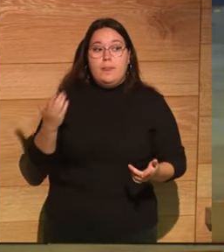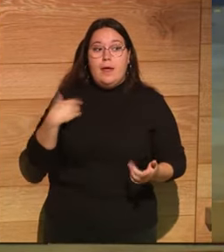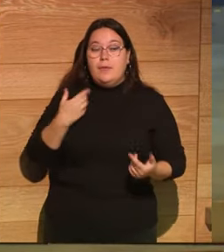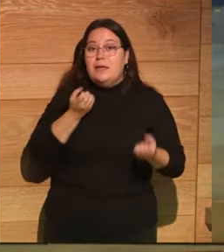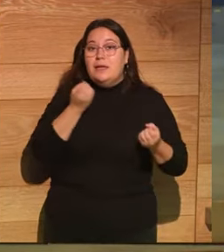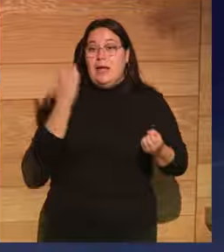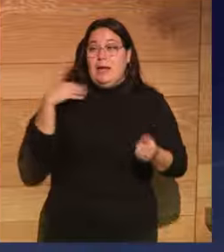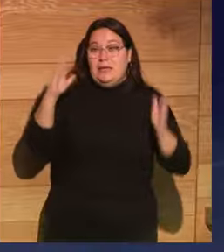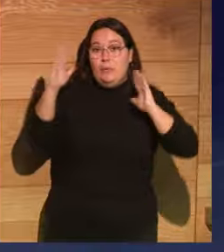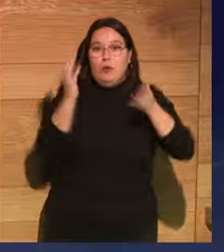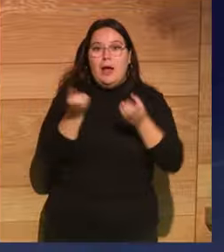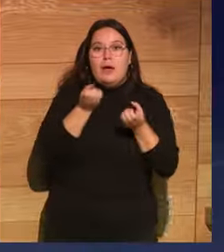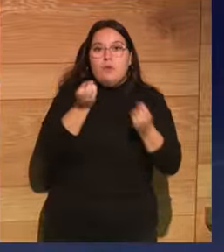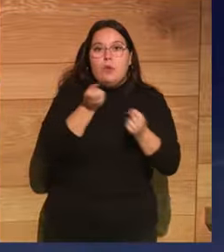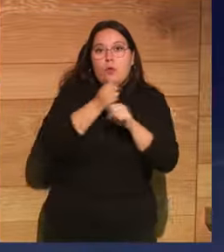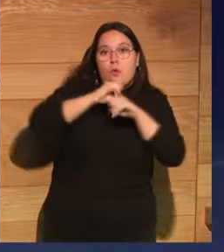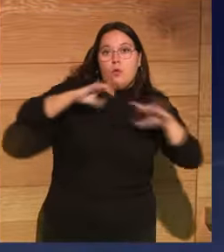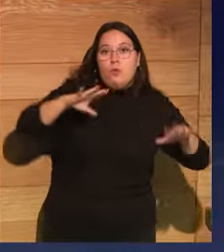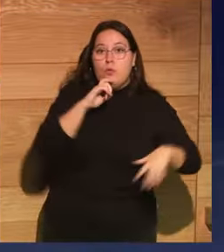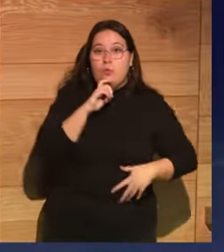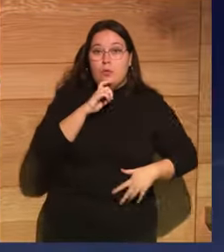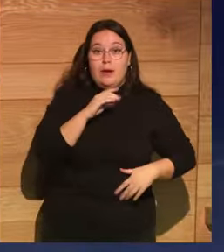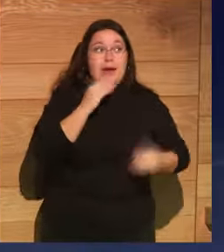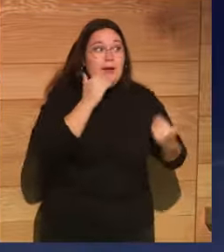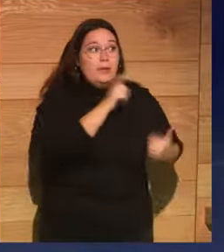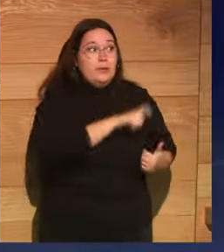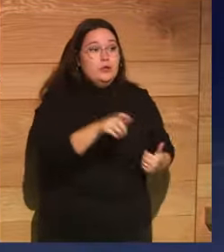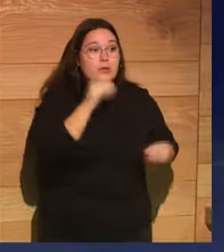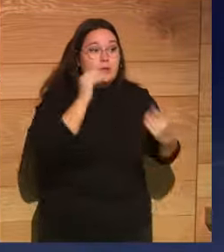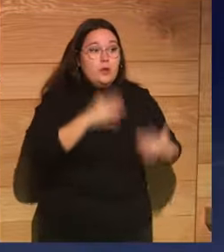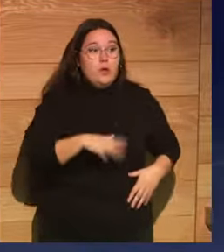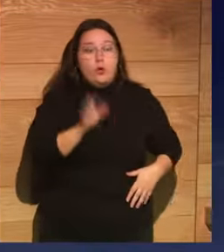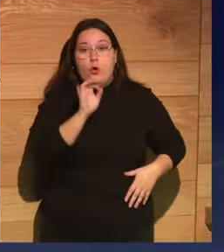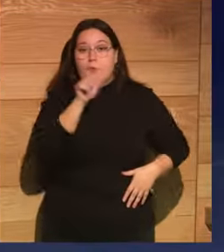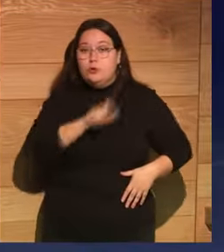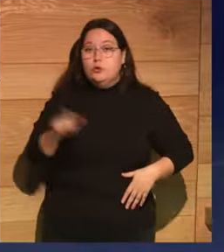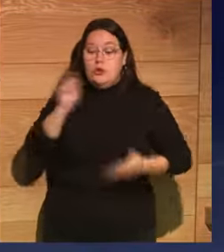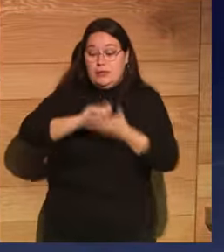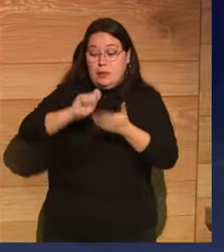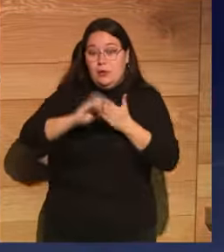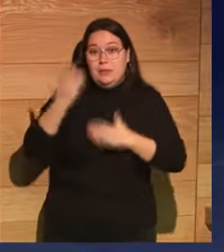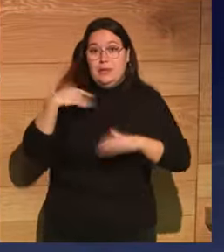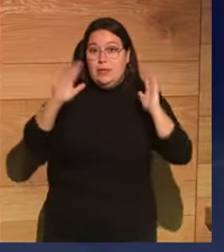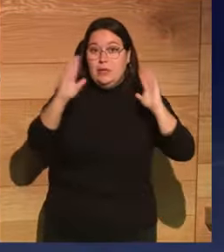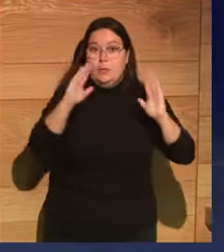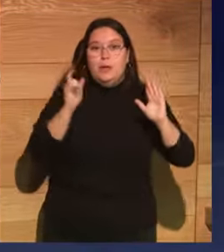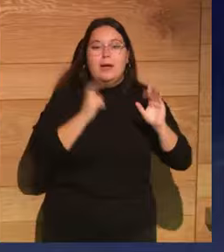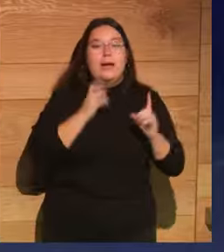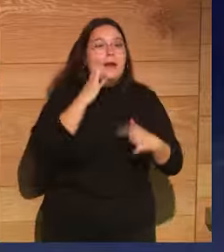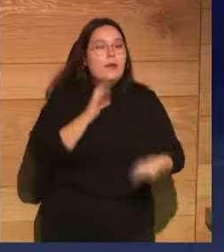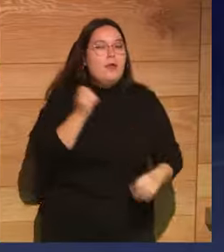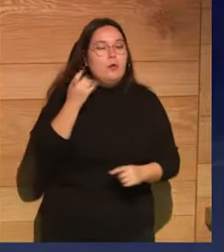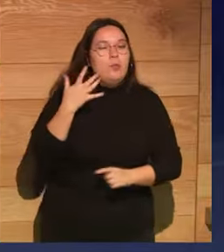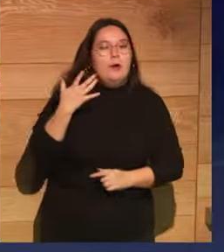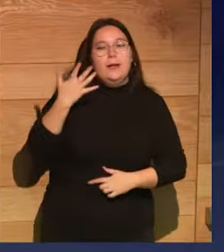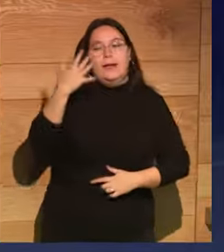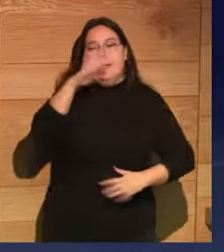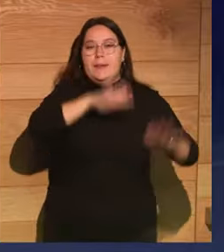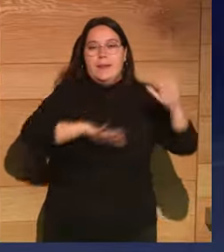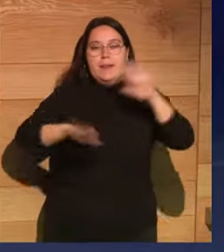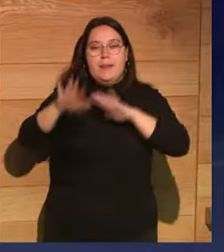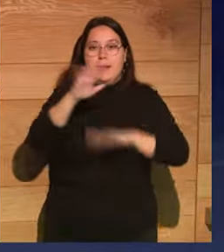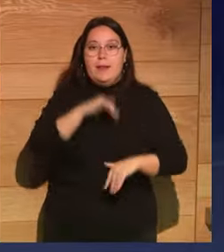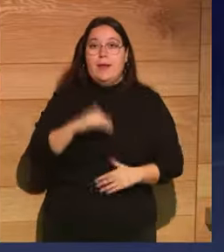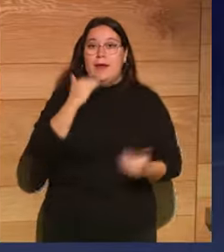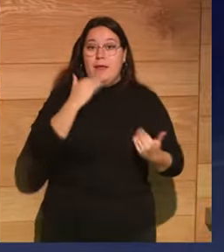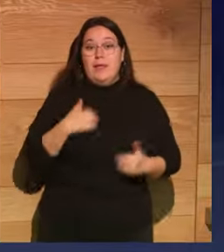información en aquella época, y no solo eran los historiadores, los escritores de la época, los que pervertían la realidad en favor de sus amos.